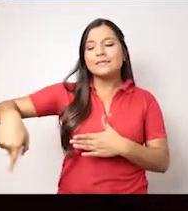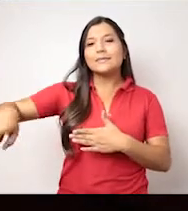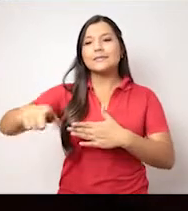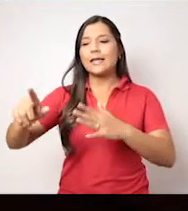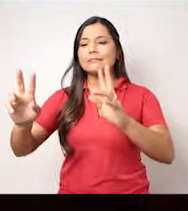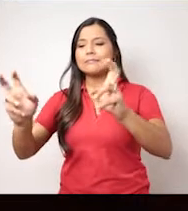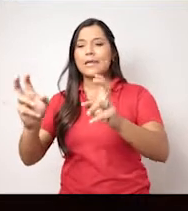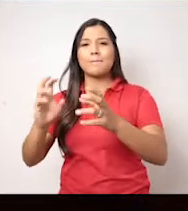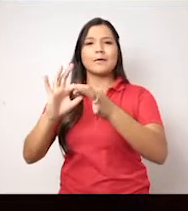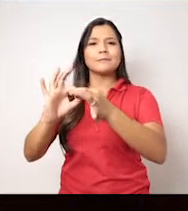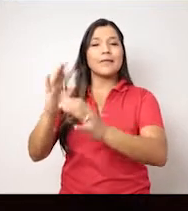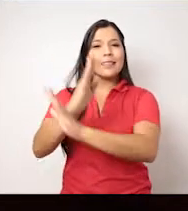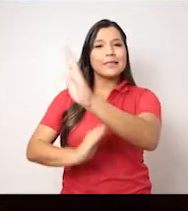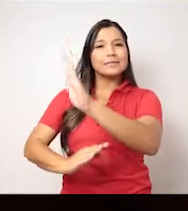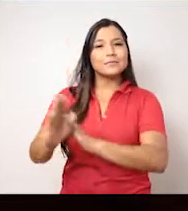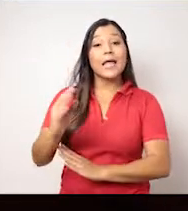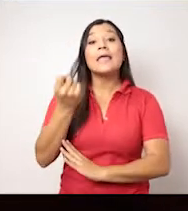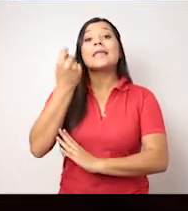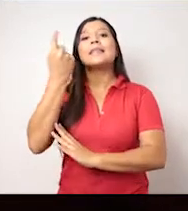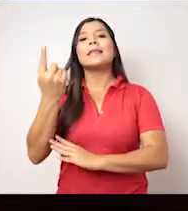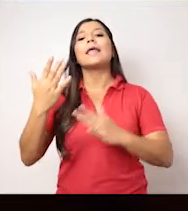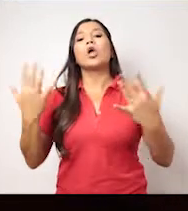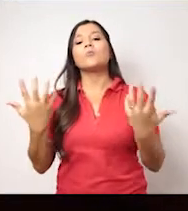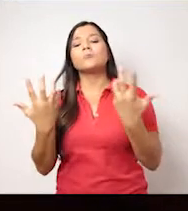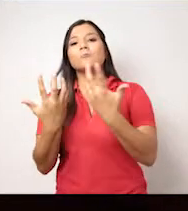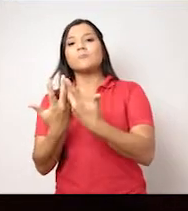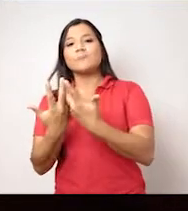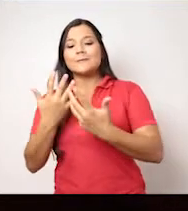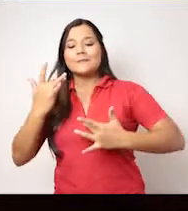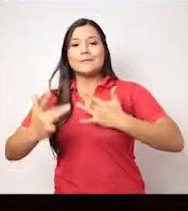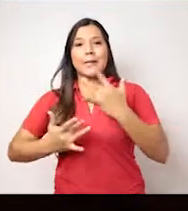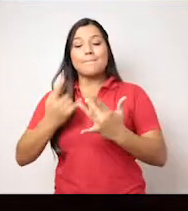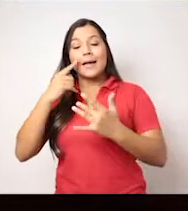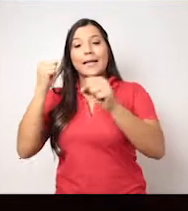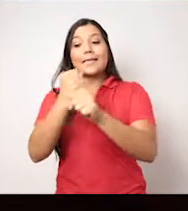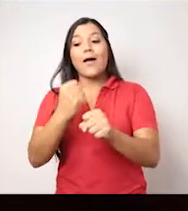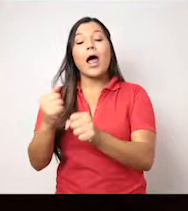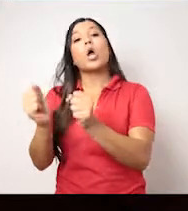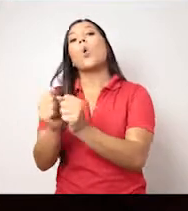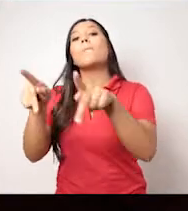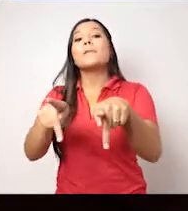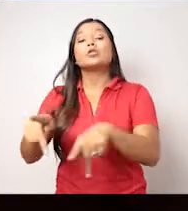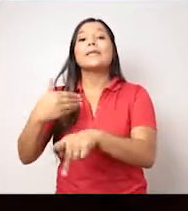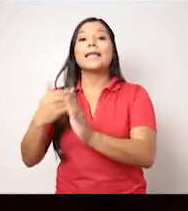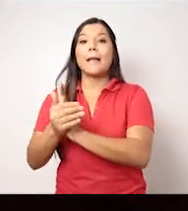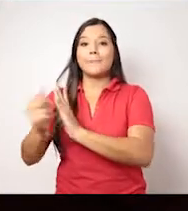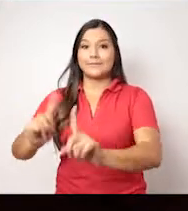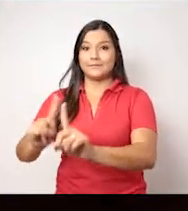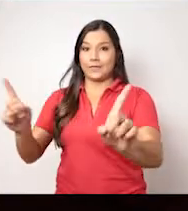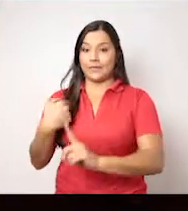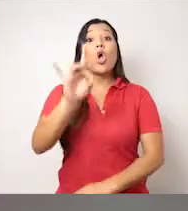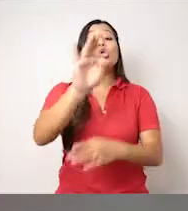mundo de la discapacidad, de entender la sensibilidad que se debe tener para trabajar con gente que tiene capacidades diferentes a las